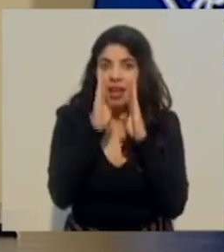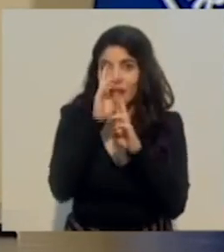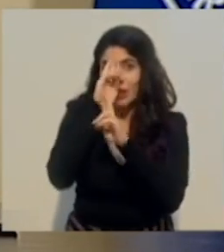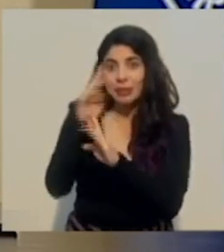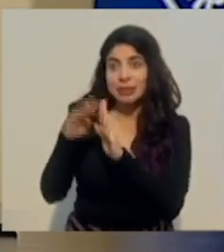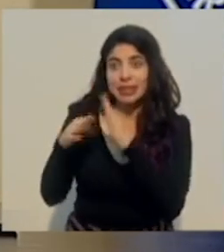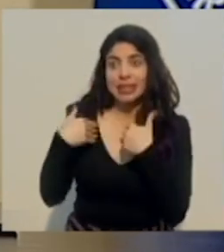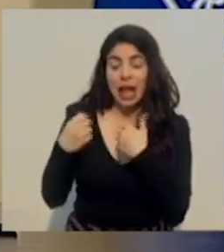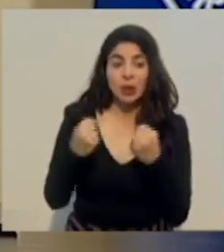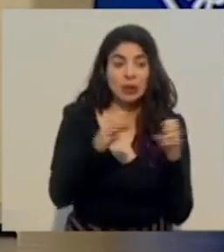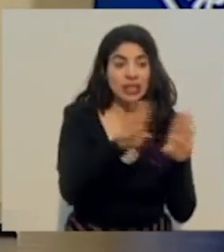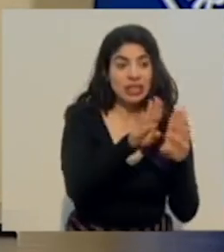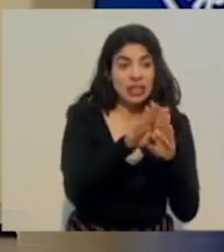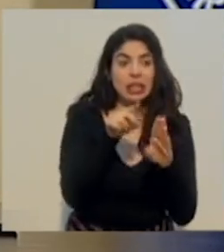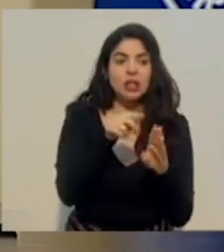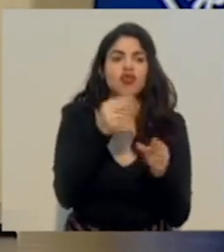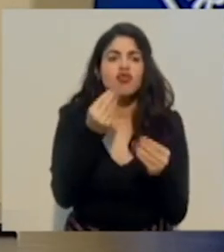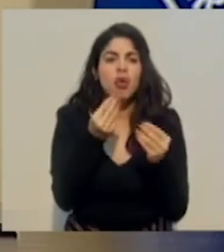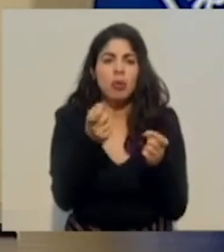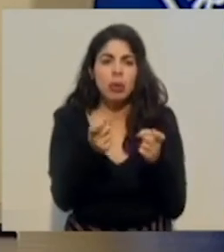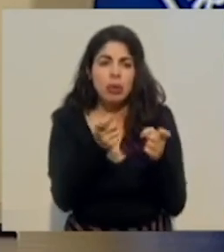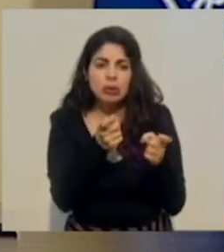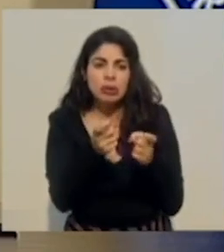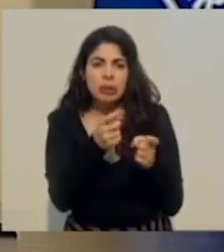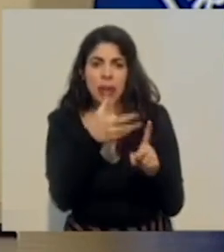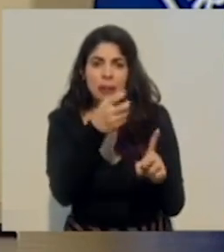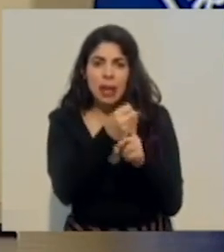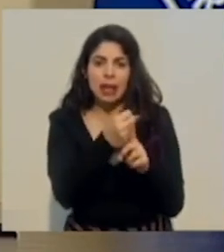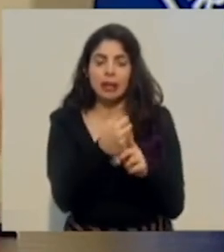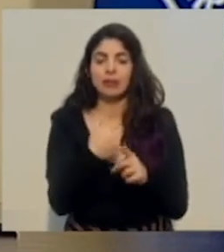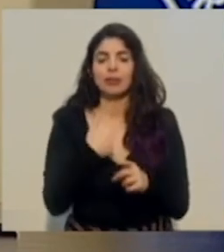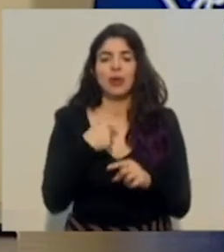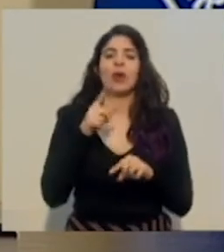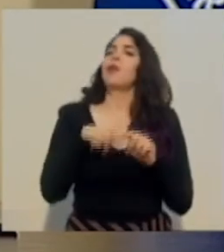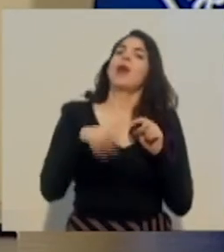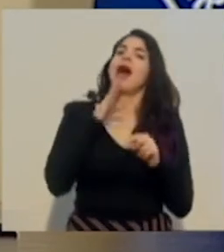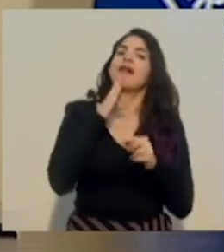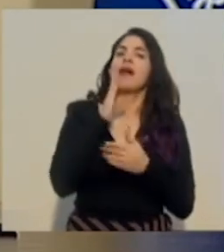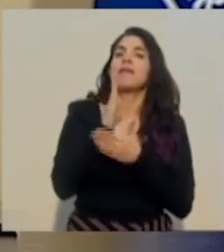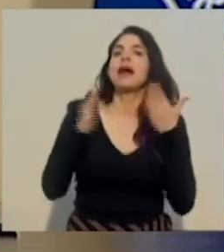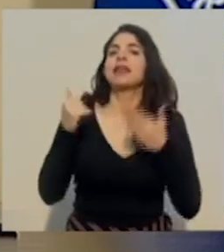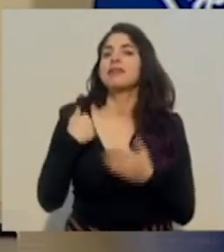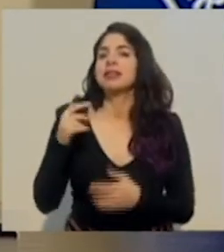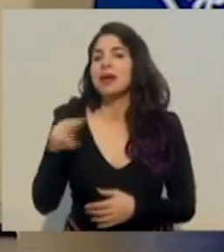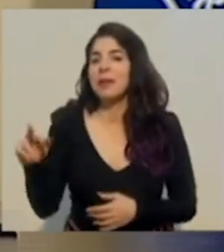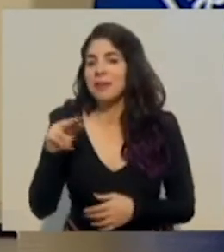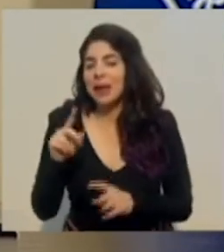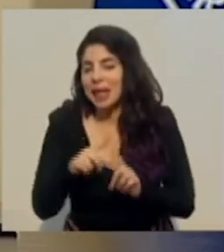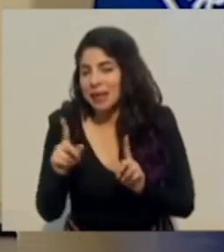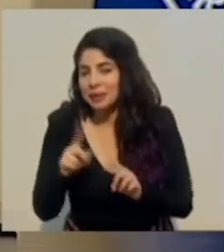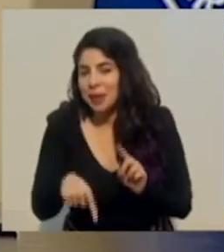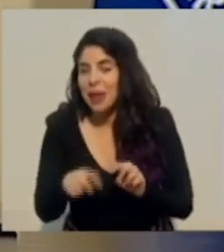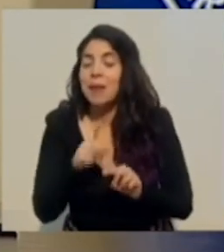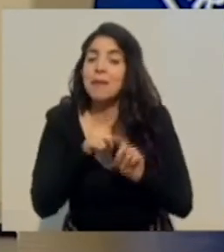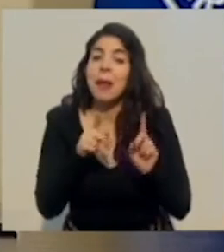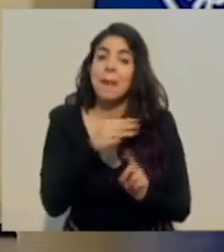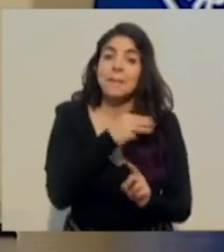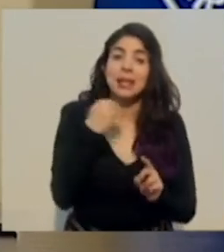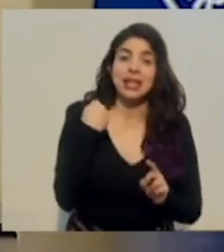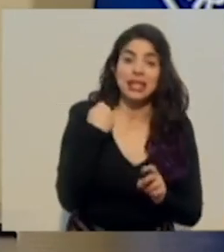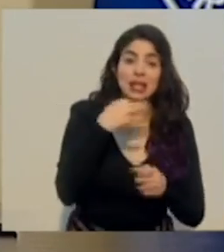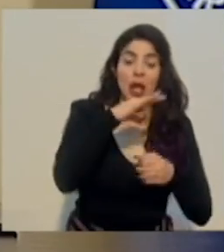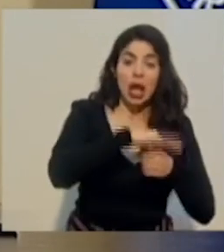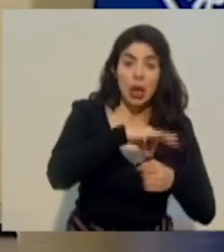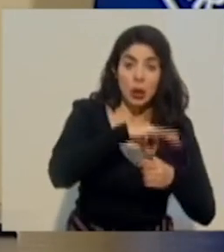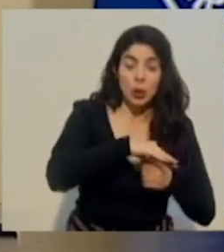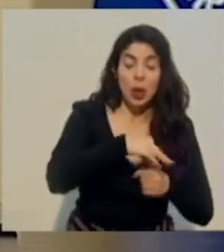caso, digamos, yo no puedo hablar por todos mis compañeros, pero tanto el ministro de Agricultura, como Ministerio de Comercio